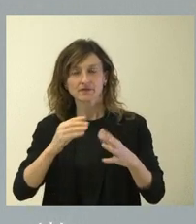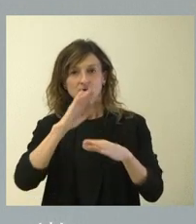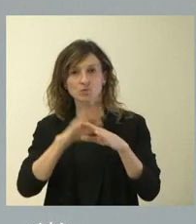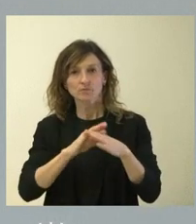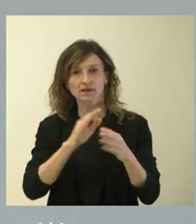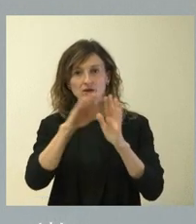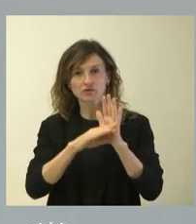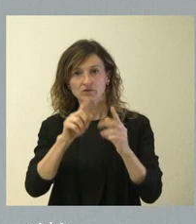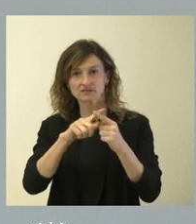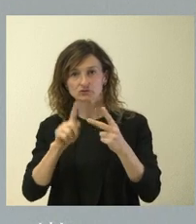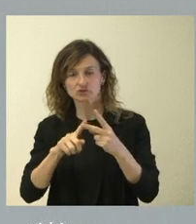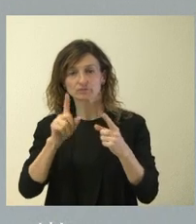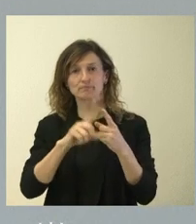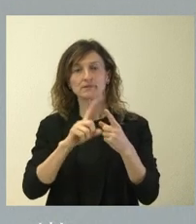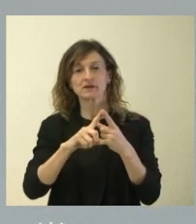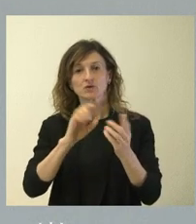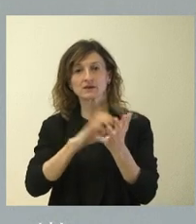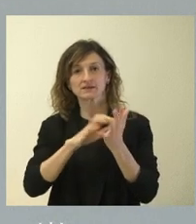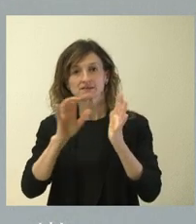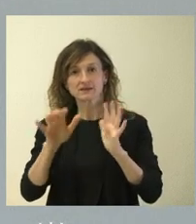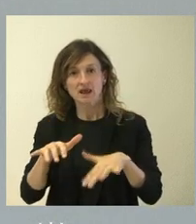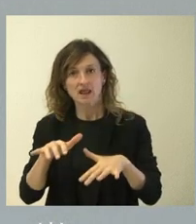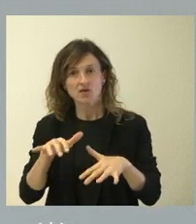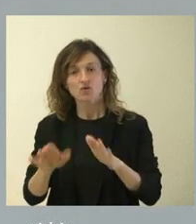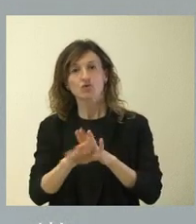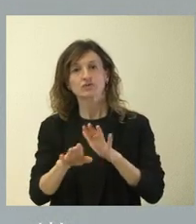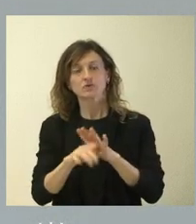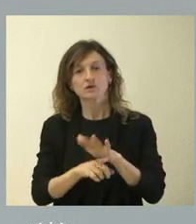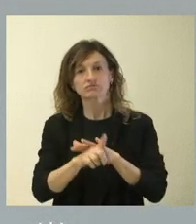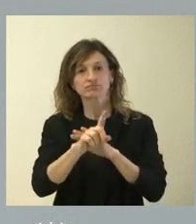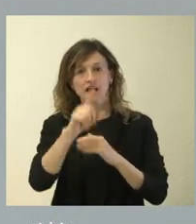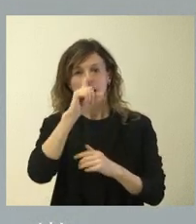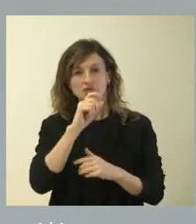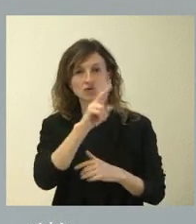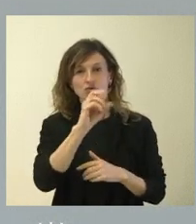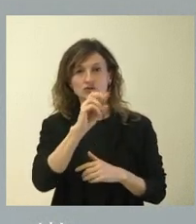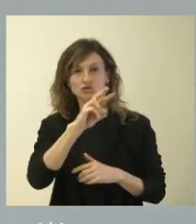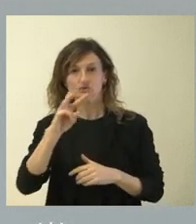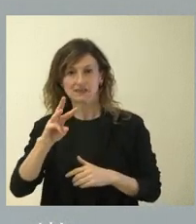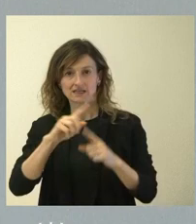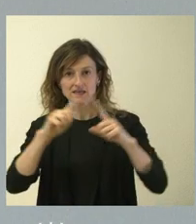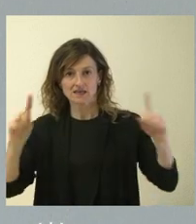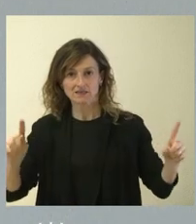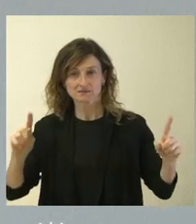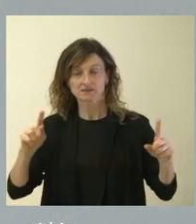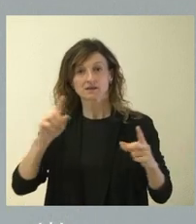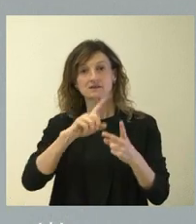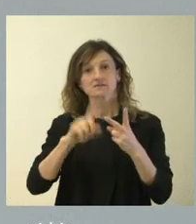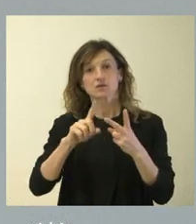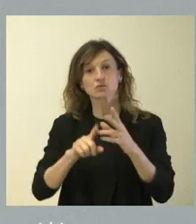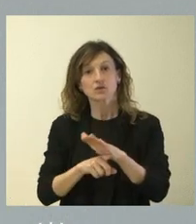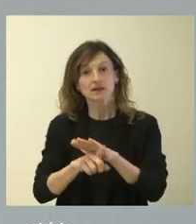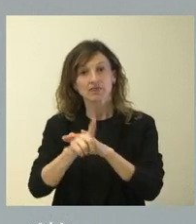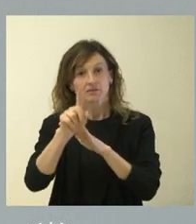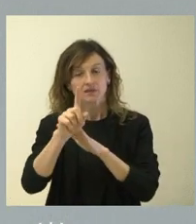condiciones. Primero, que Castilla y León va a seguir creciendo en el año 2023 y, segundo, que el crecimiento que experimentemos va a ser